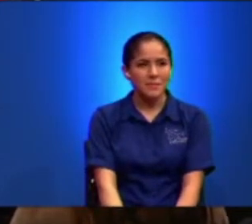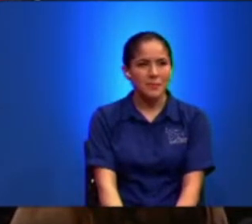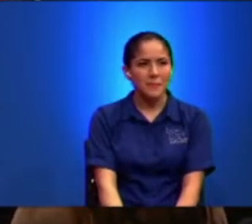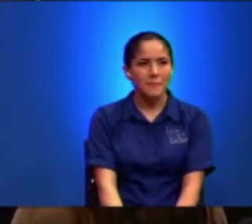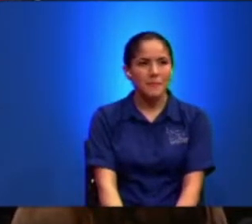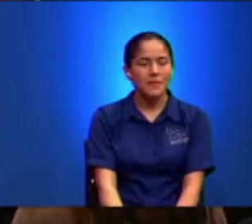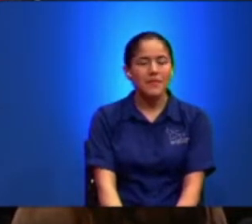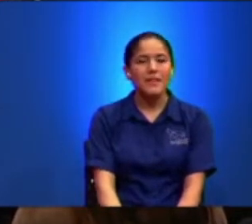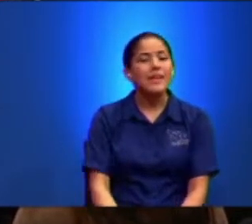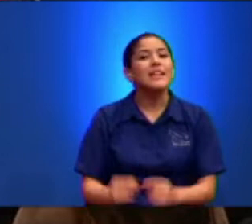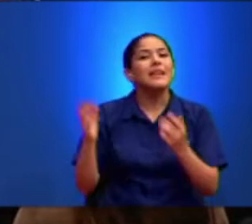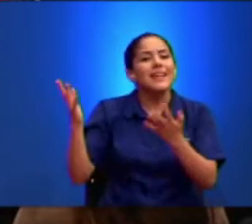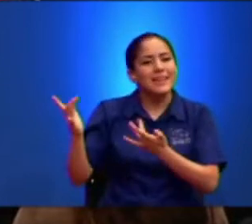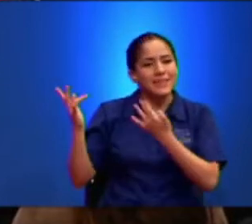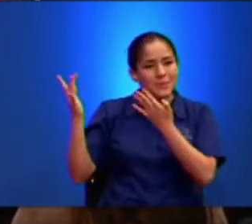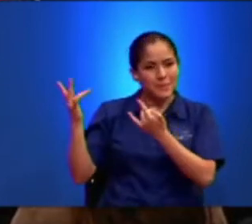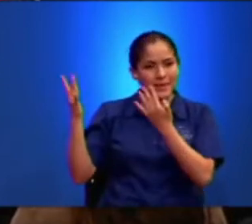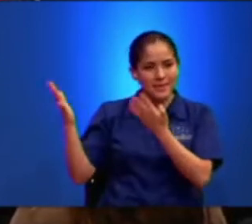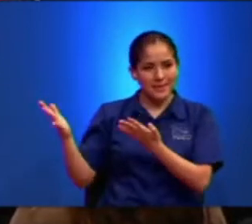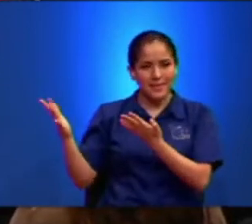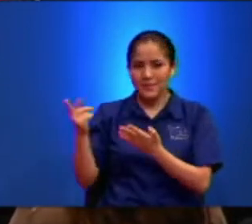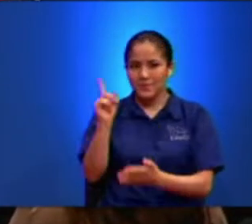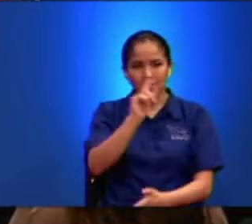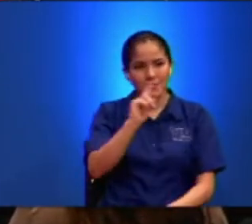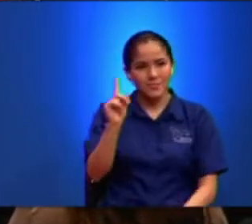La Esperanza No A